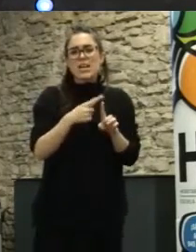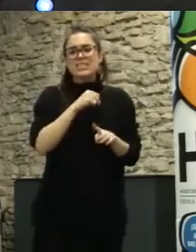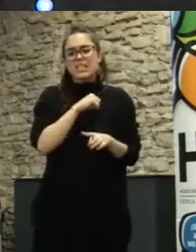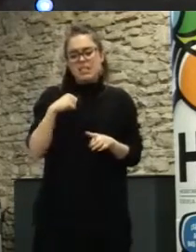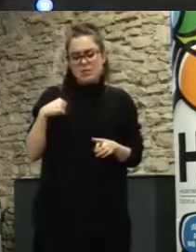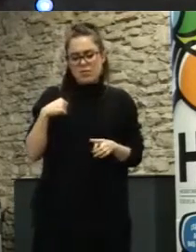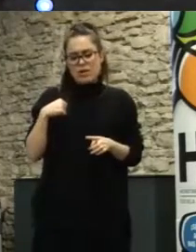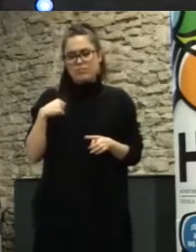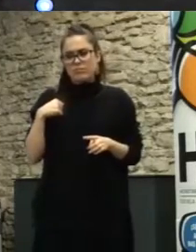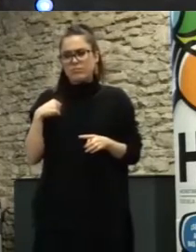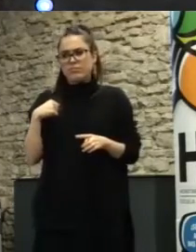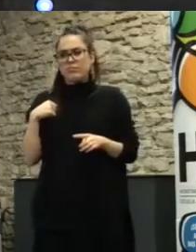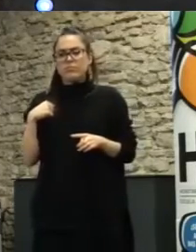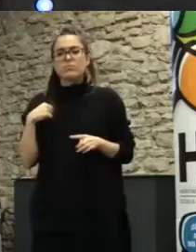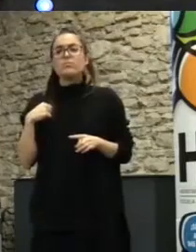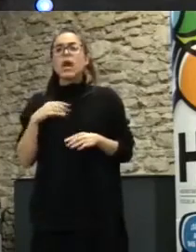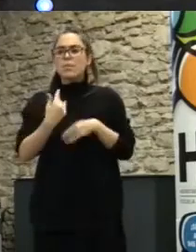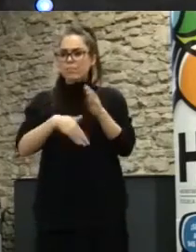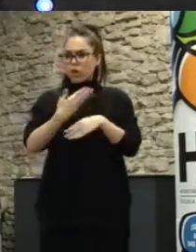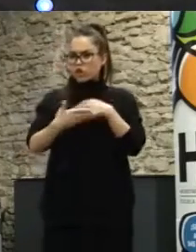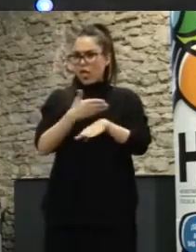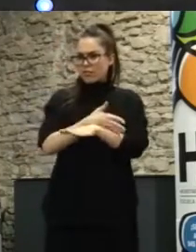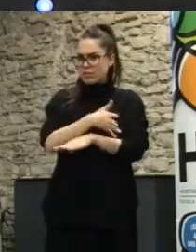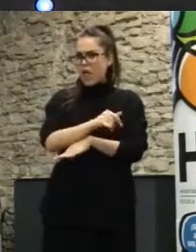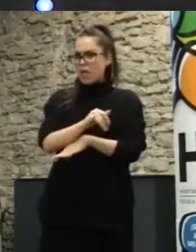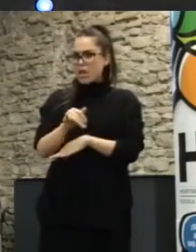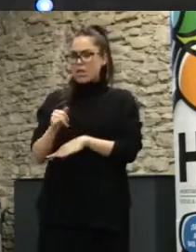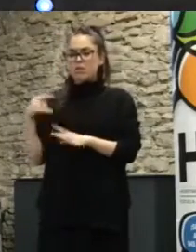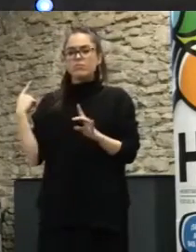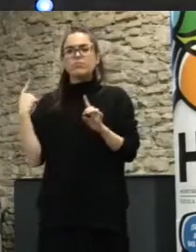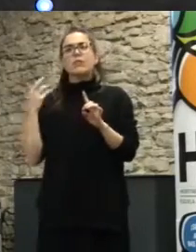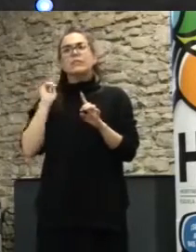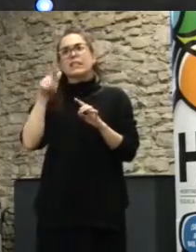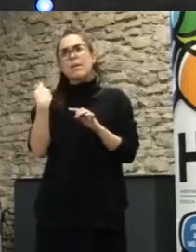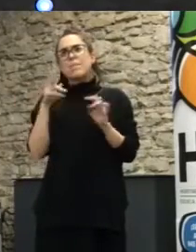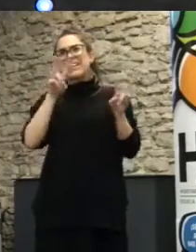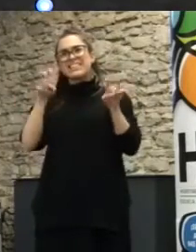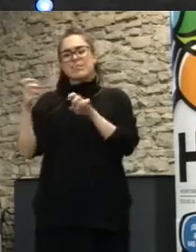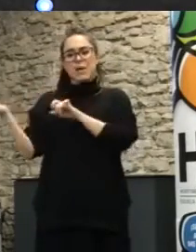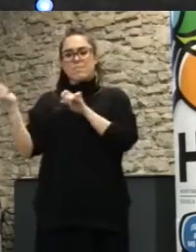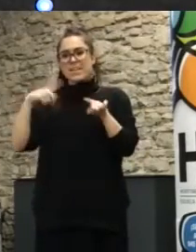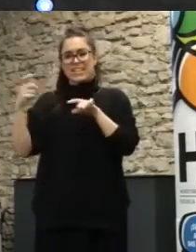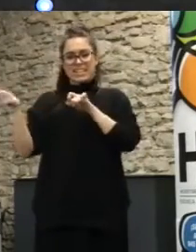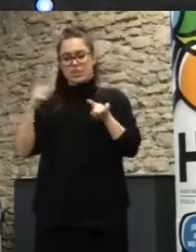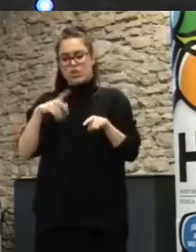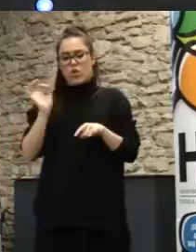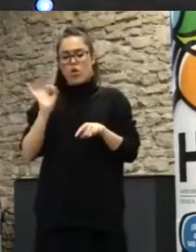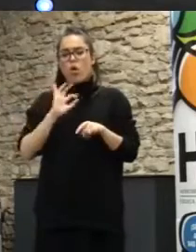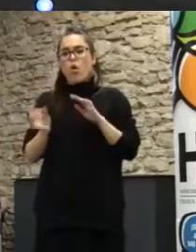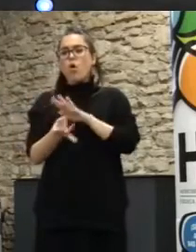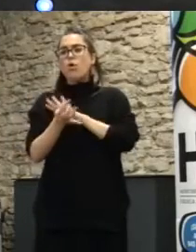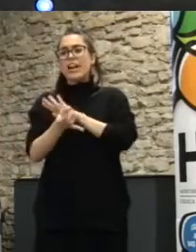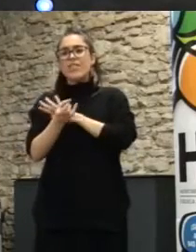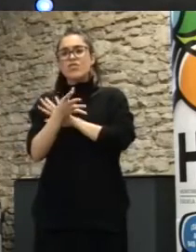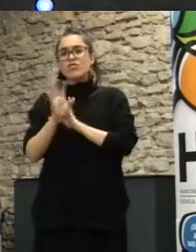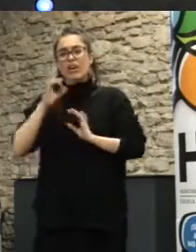procesos previos, generalmente, para la deliberación o para la creación colectiva de soluciones